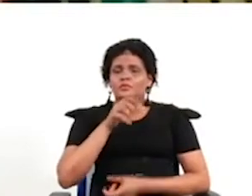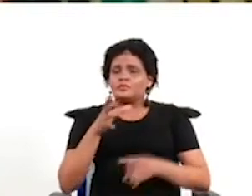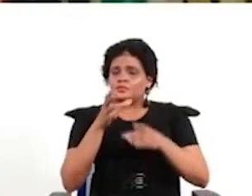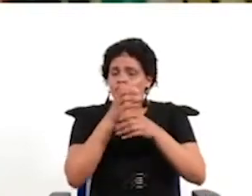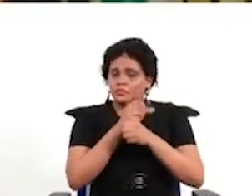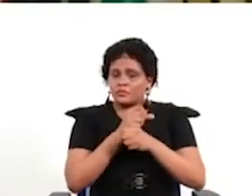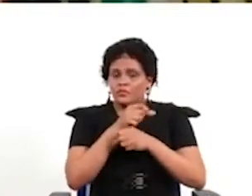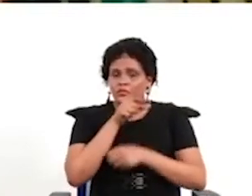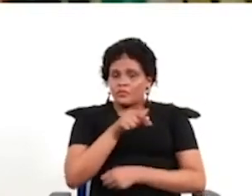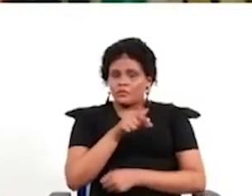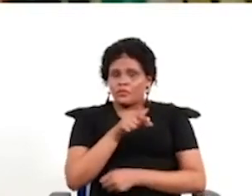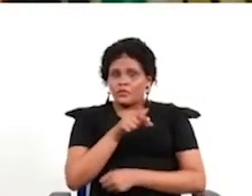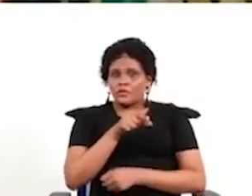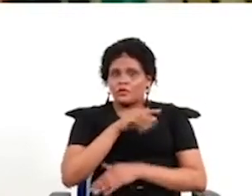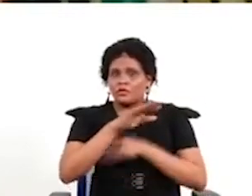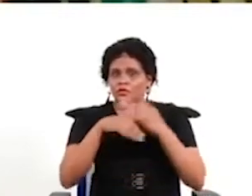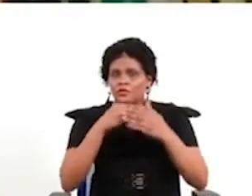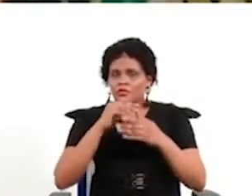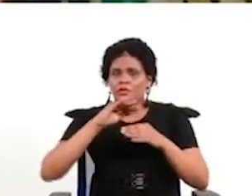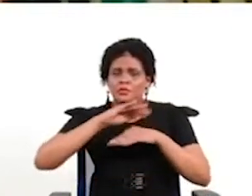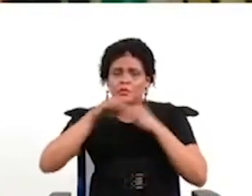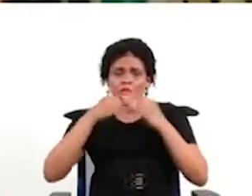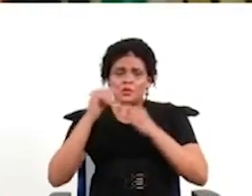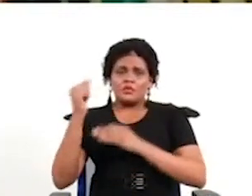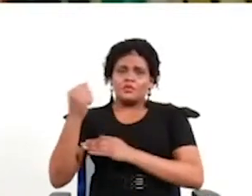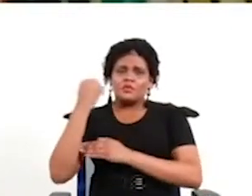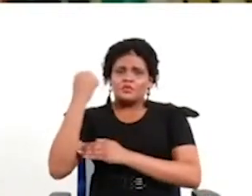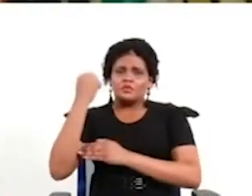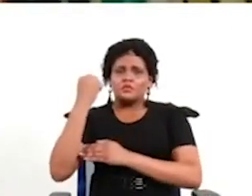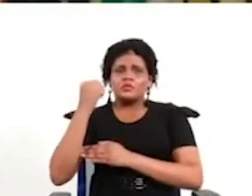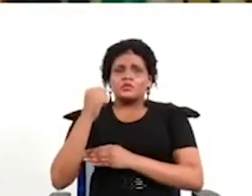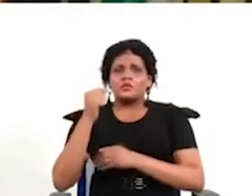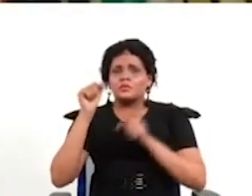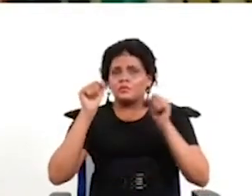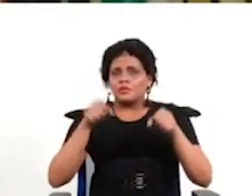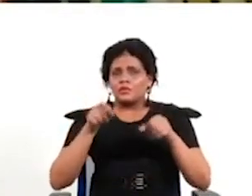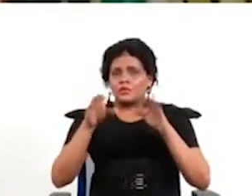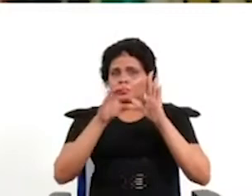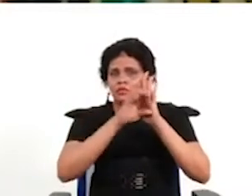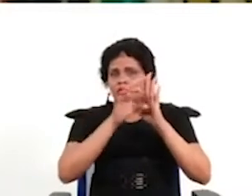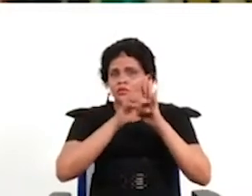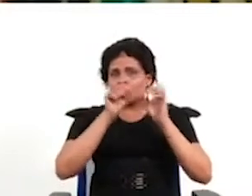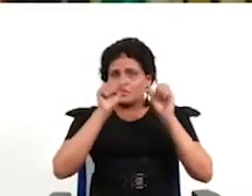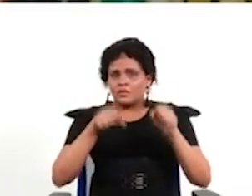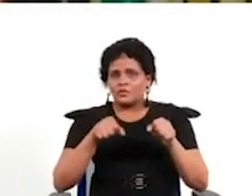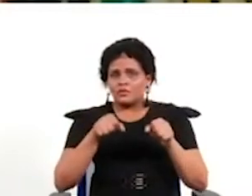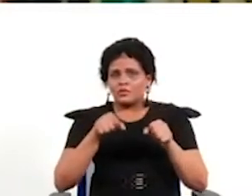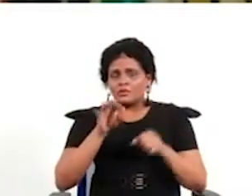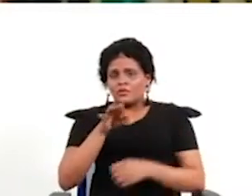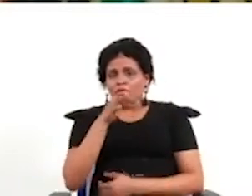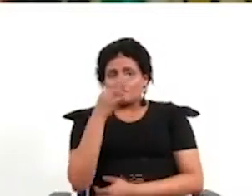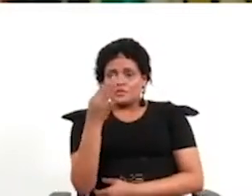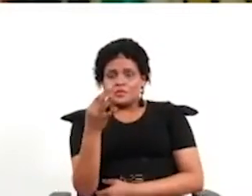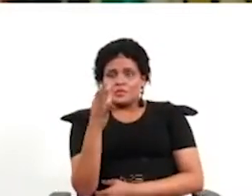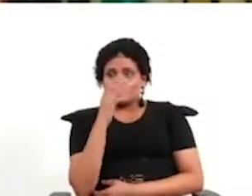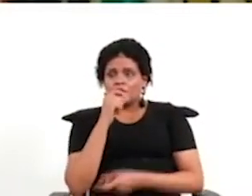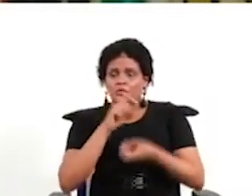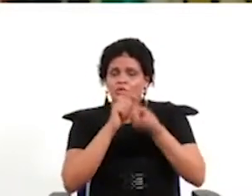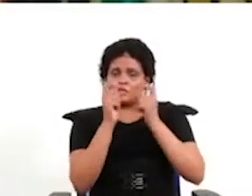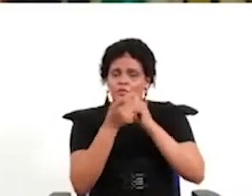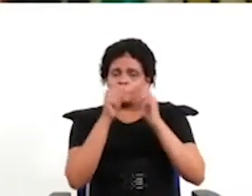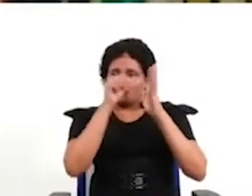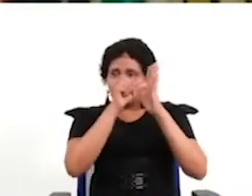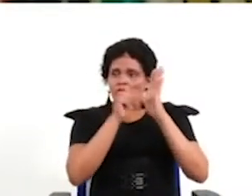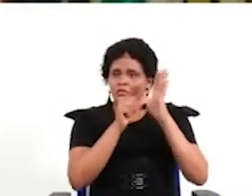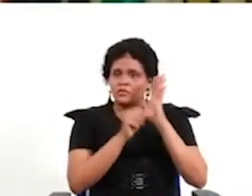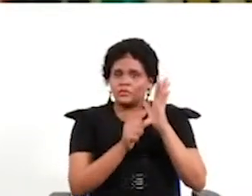tener mayor fuerza y ahí me remito de vuelta el caso de Suiza y Uruguay donde una reforma constitucional de un artículo debe